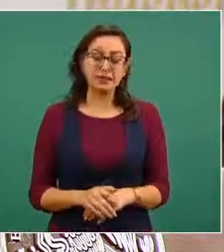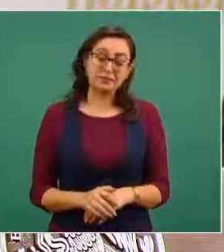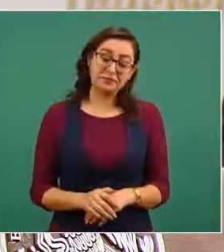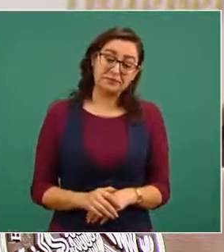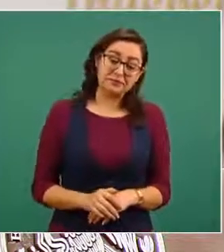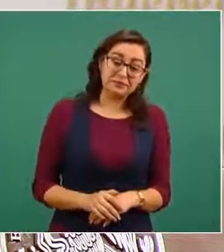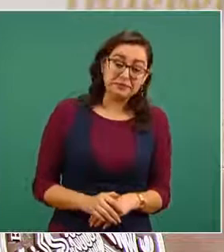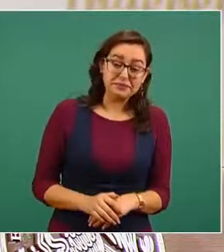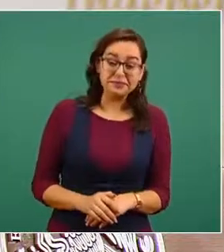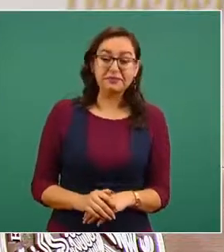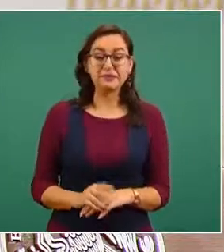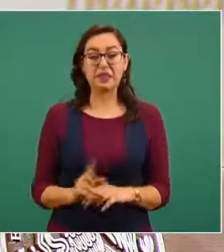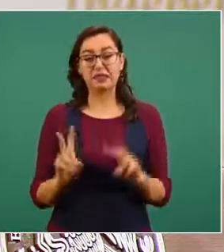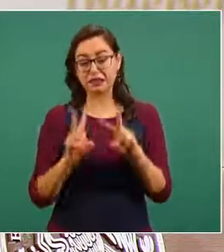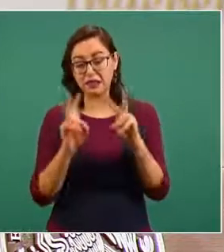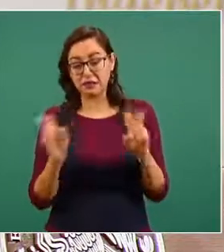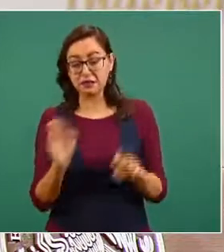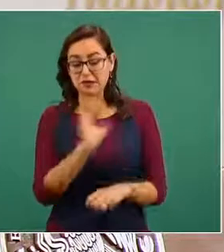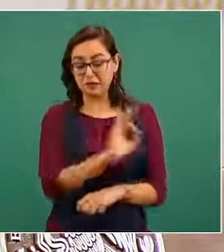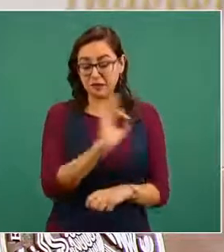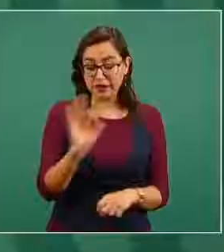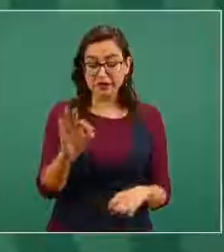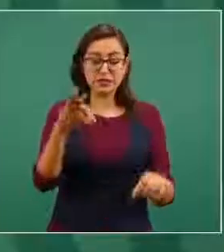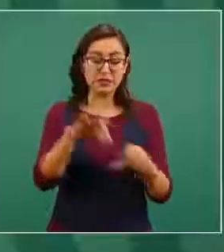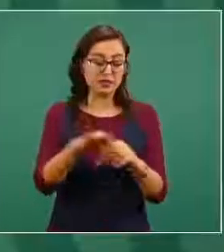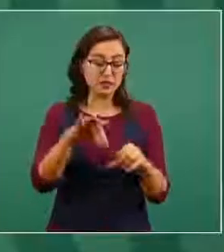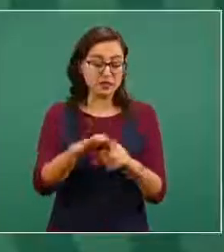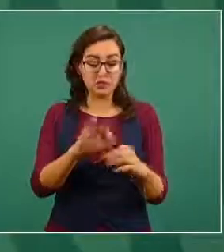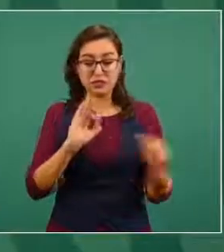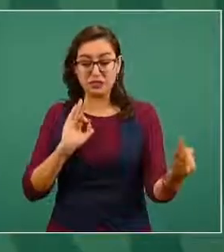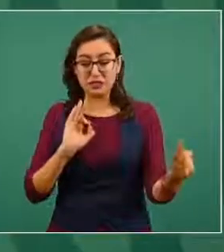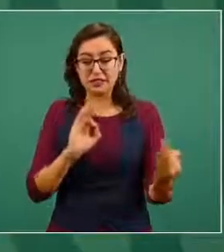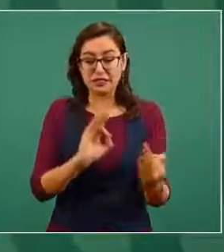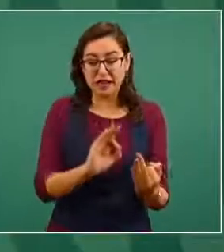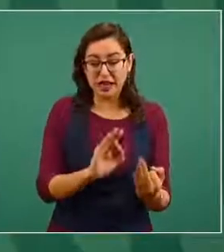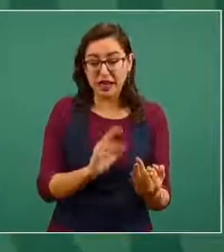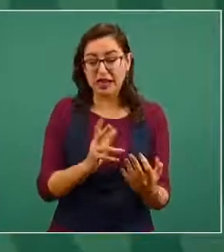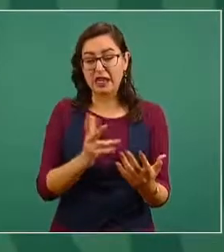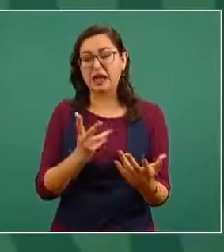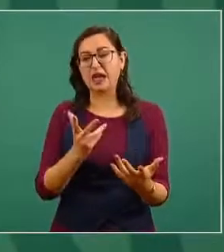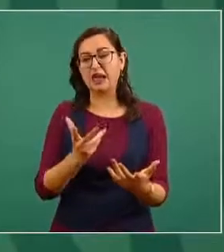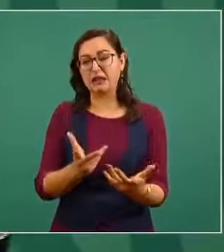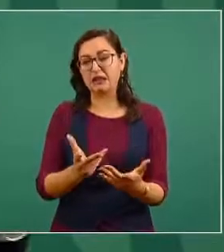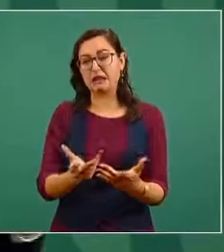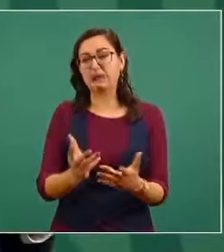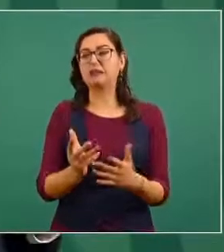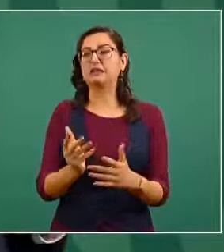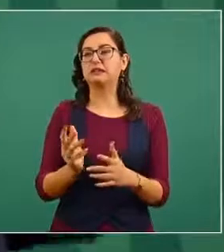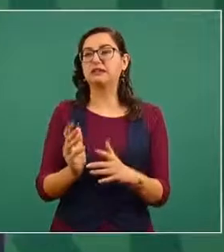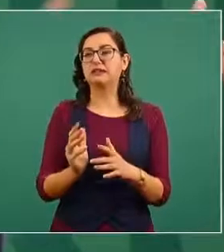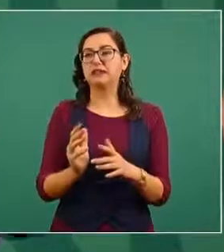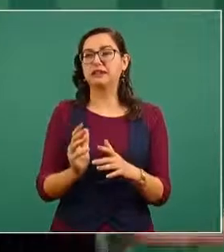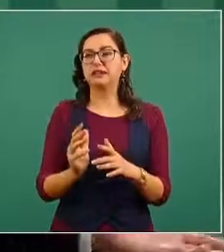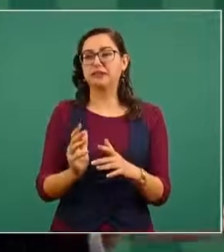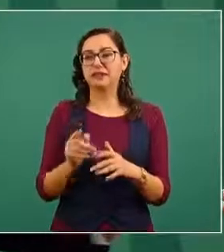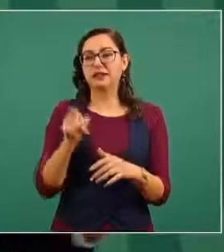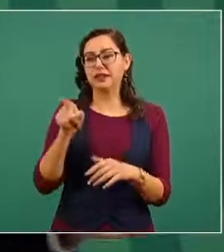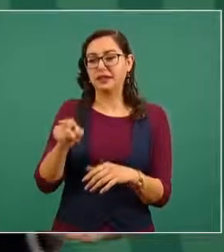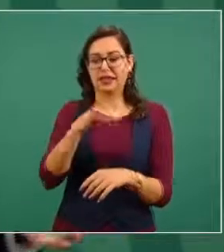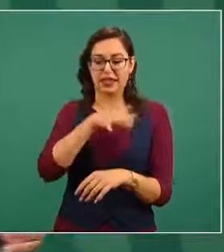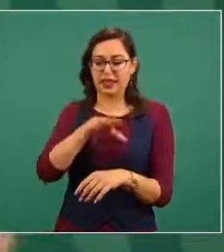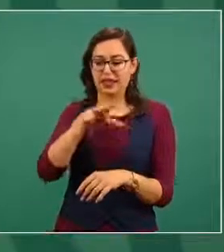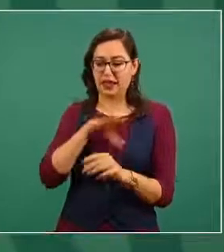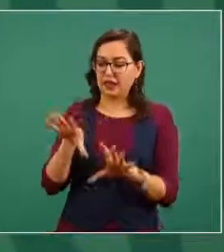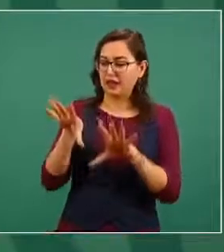¿cómo es que se lleva a cabo la detención del general unos días antes de la